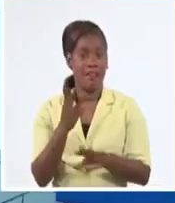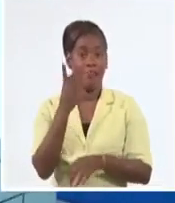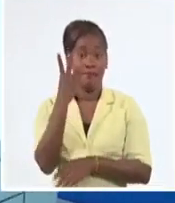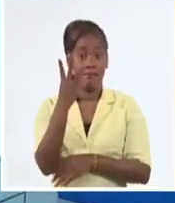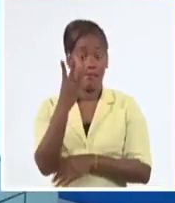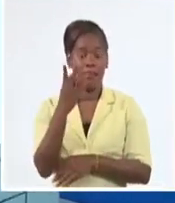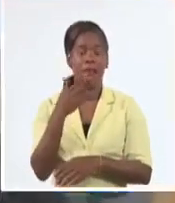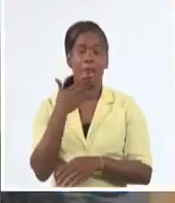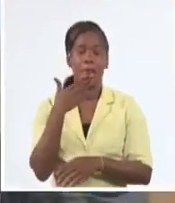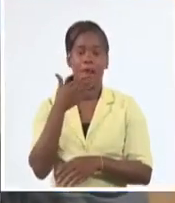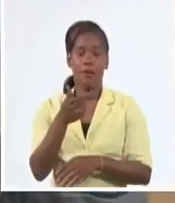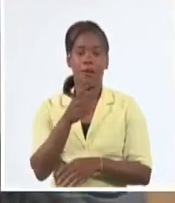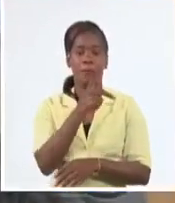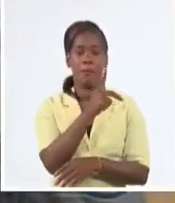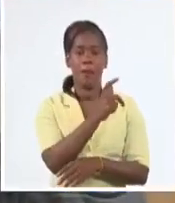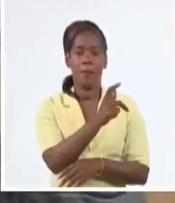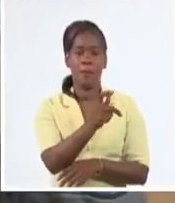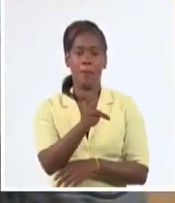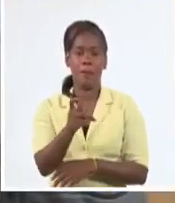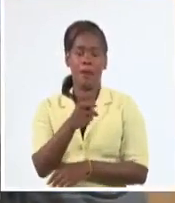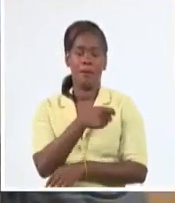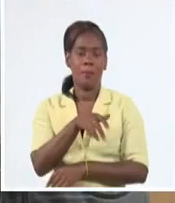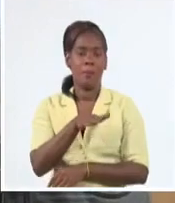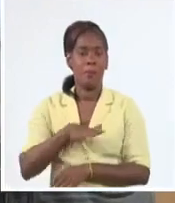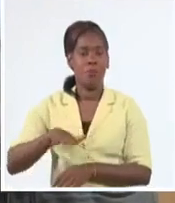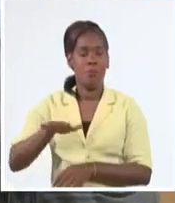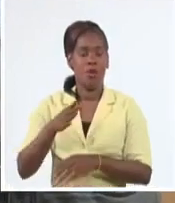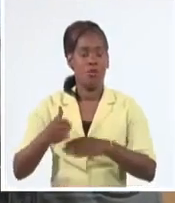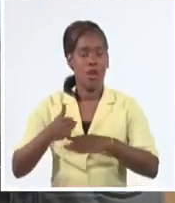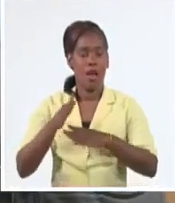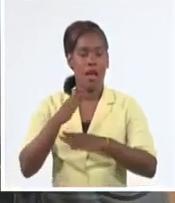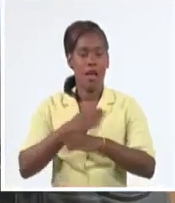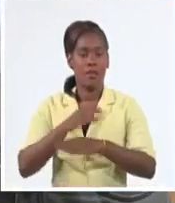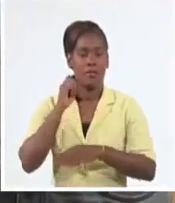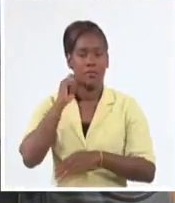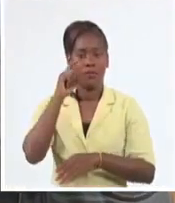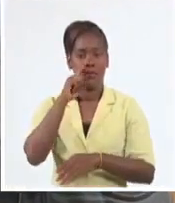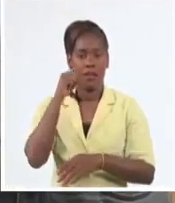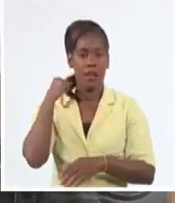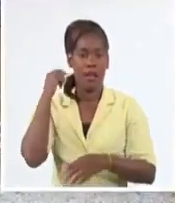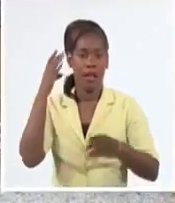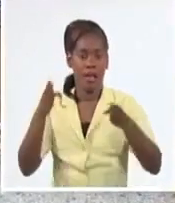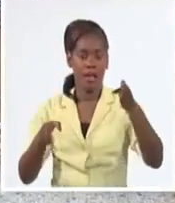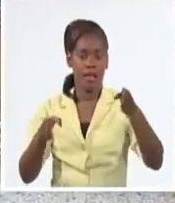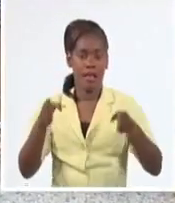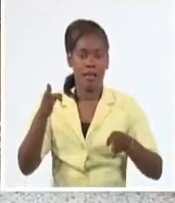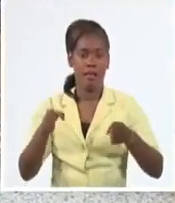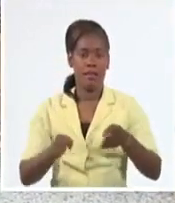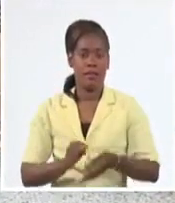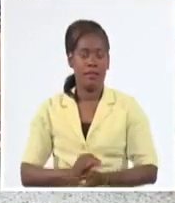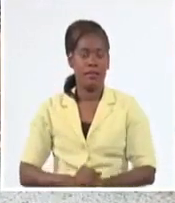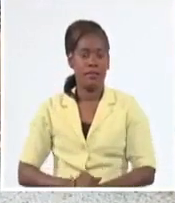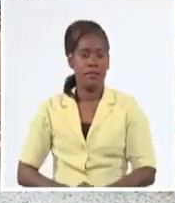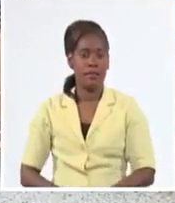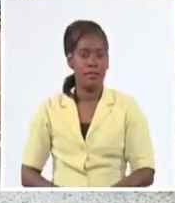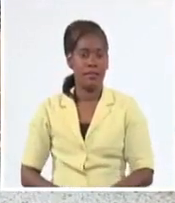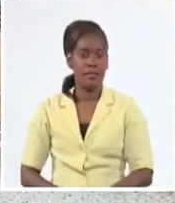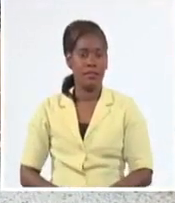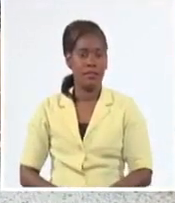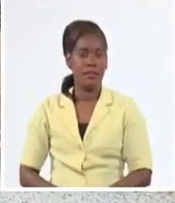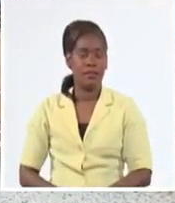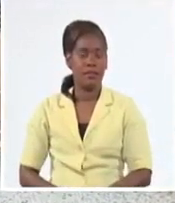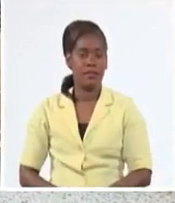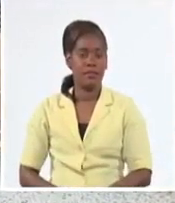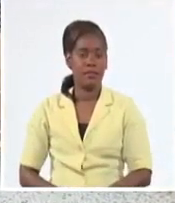sigue siendo inmunizar a toda la población antes que finalice el 2021. Gisela García Rivero, Sistema Informativo de